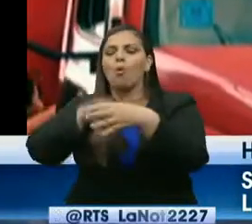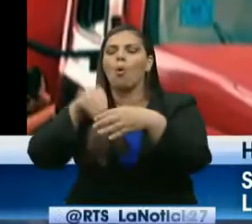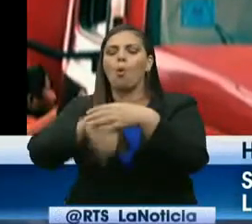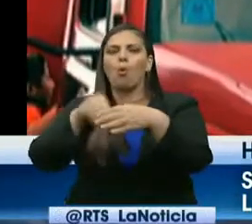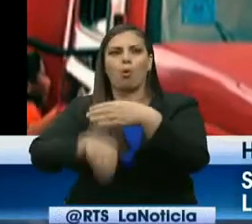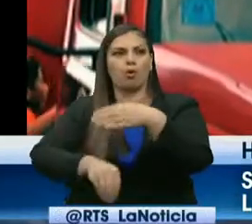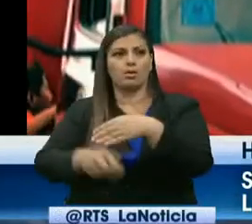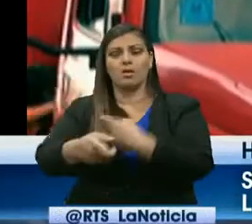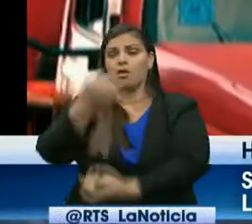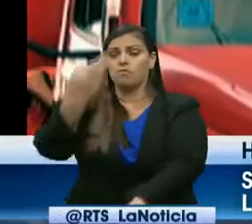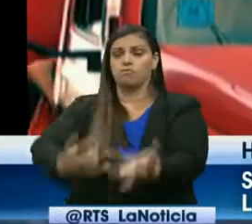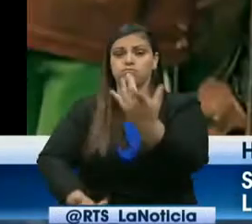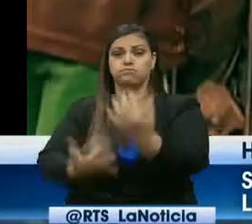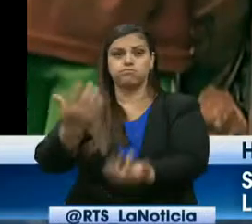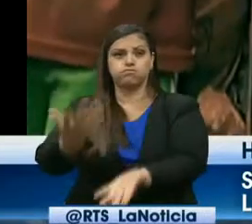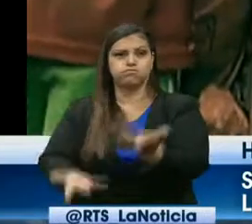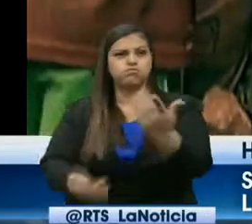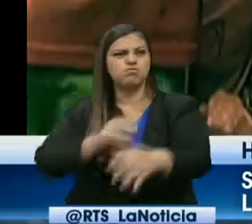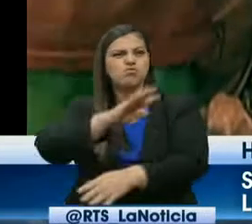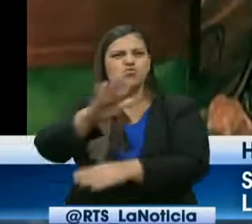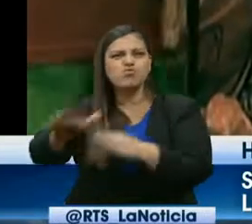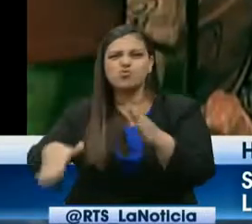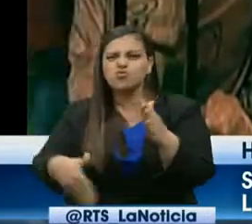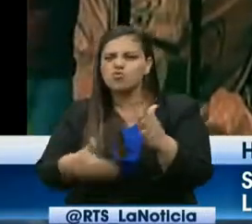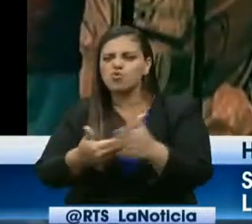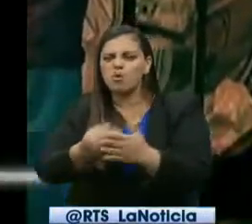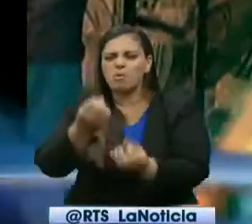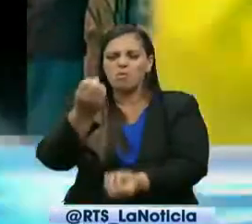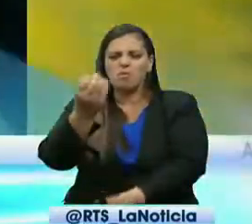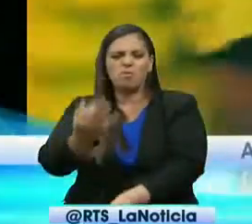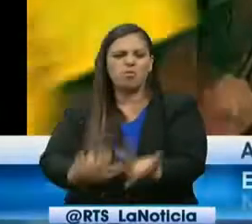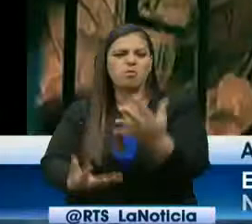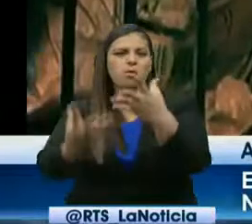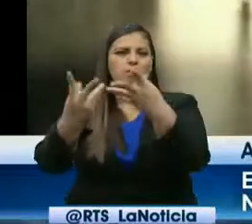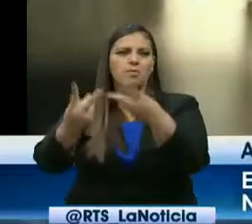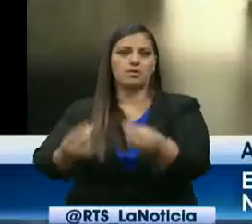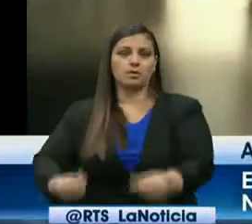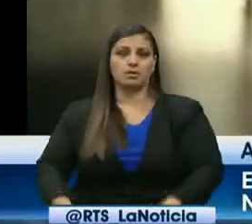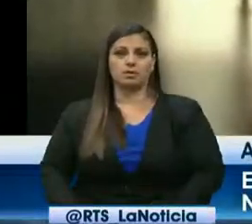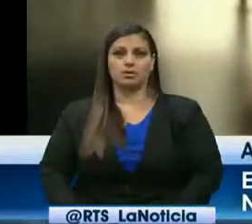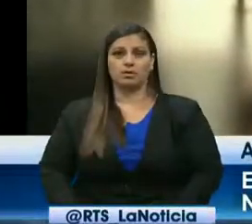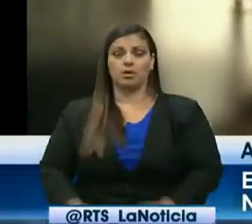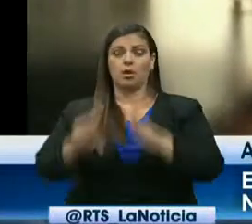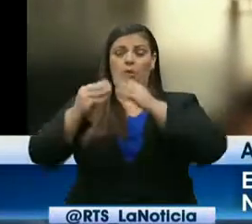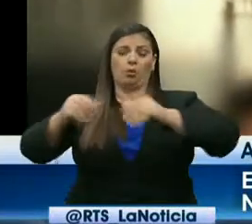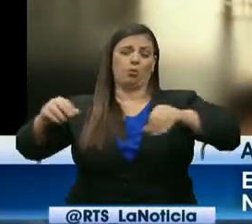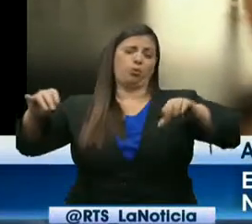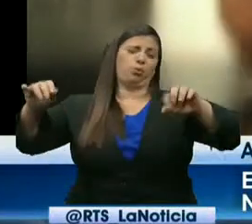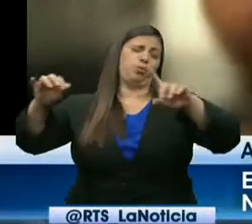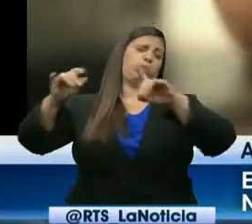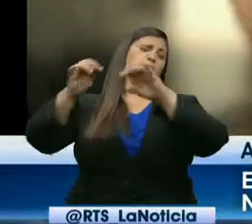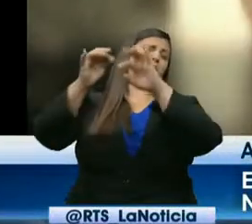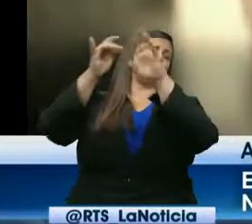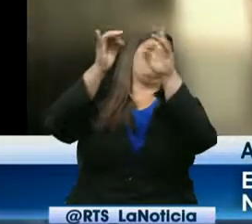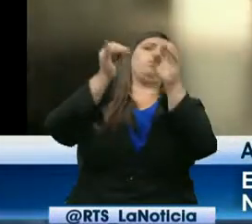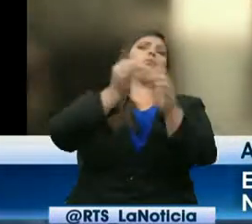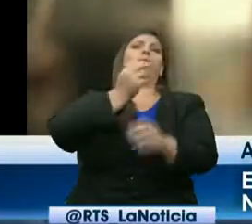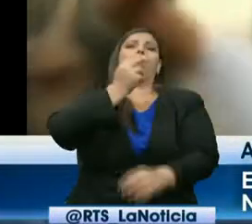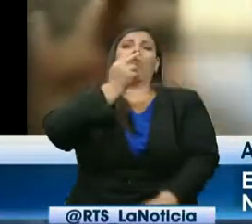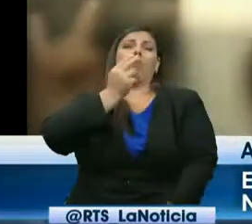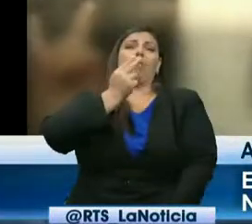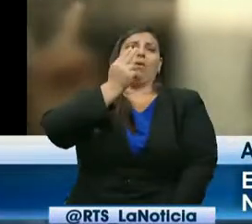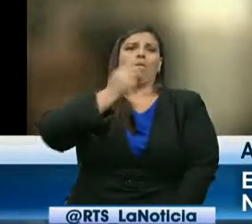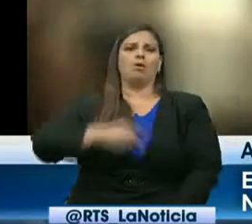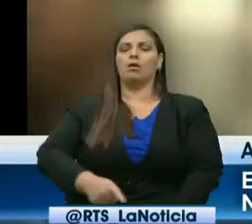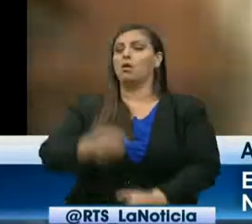incendio, se perdió casi toda la mercancía. Imagínese el humo, hasta dónde pudo haber llegado. Y la candela. No se podría decir